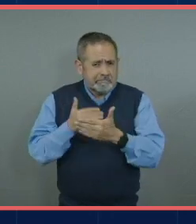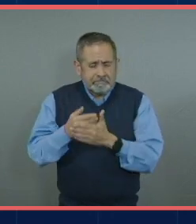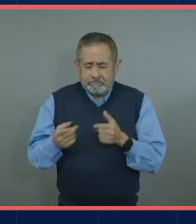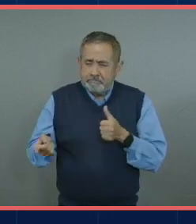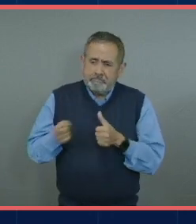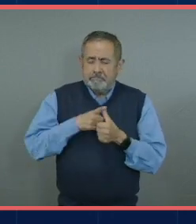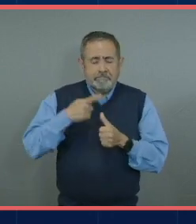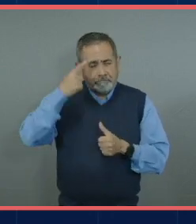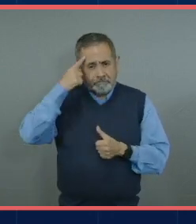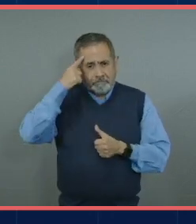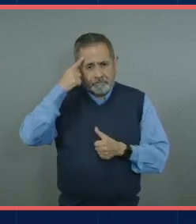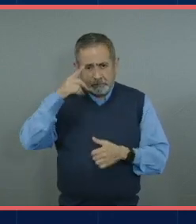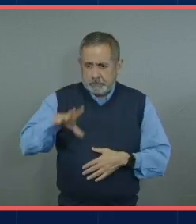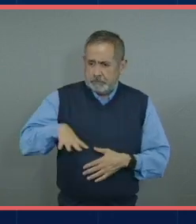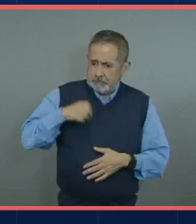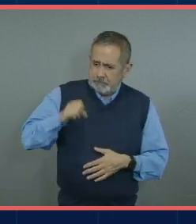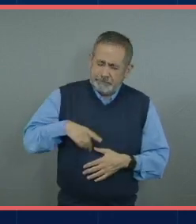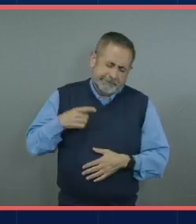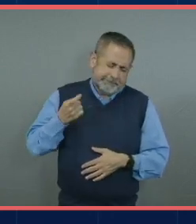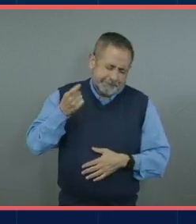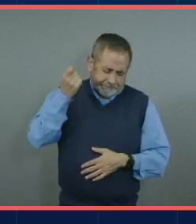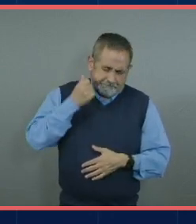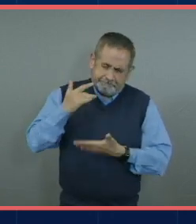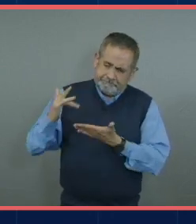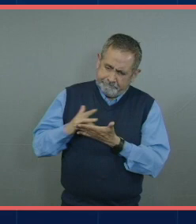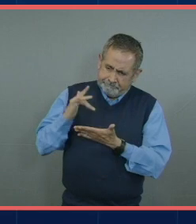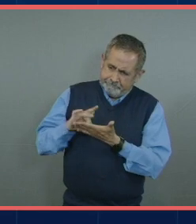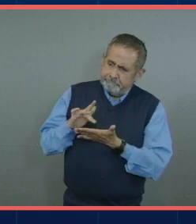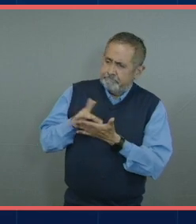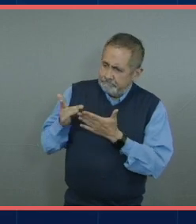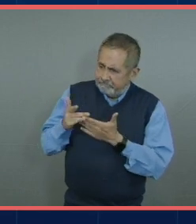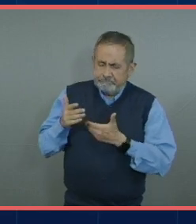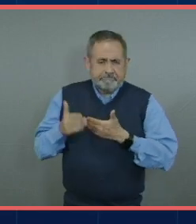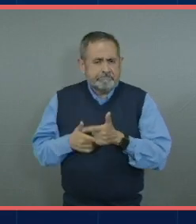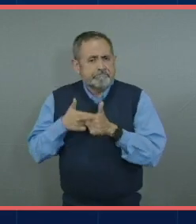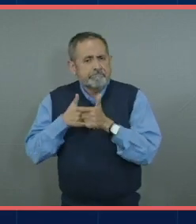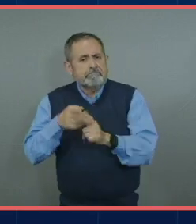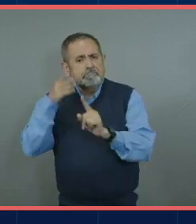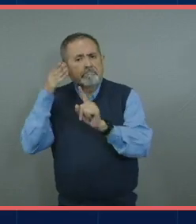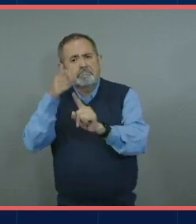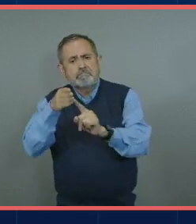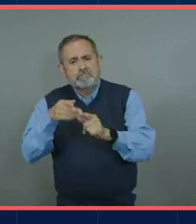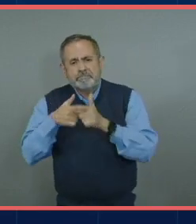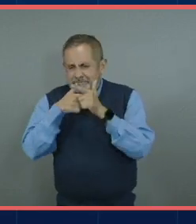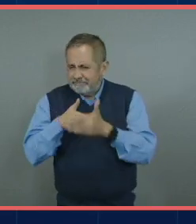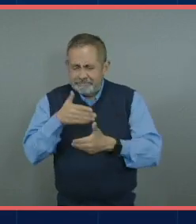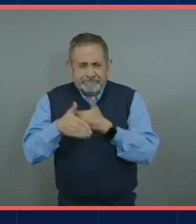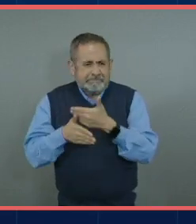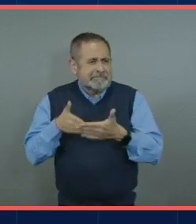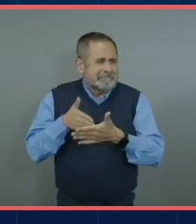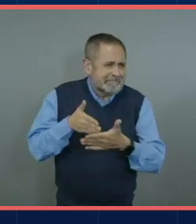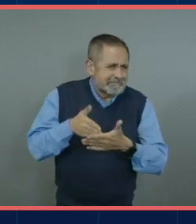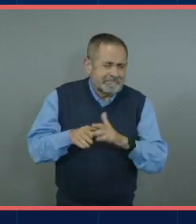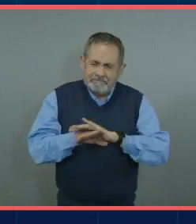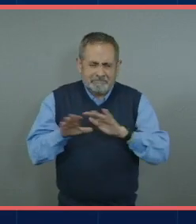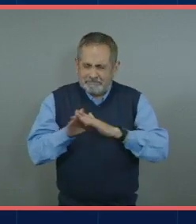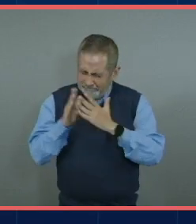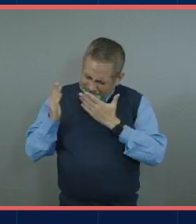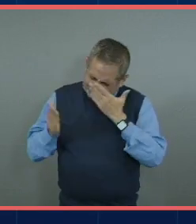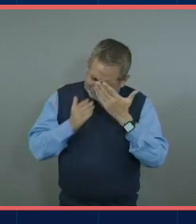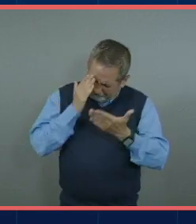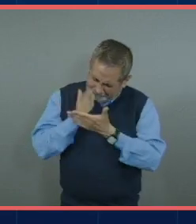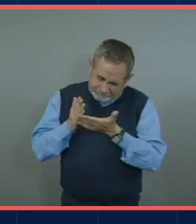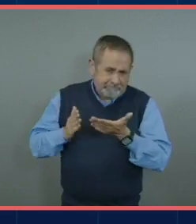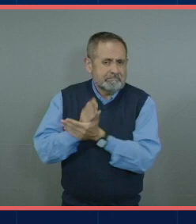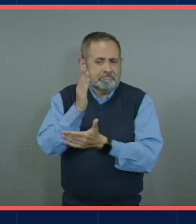a que tu esfuerzo como becario y el apoyo de fundación tienen el objetivo de superar esas barreras académicas para que